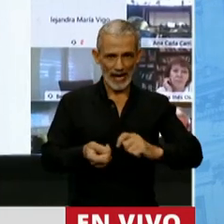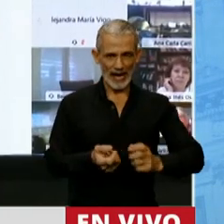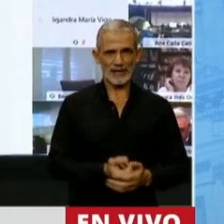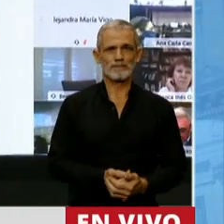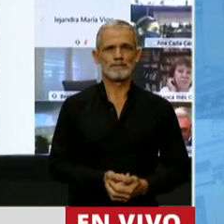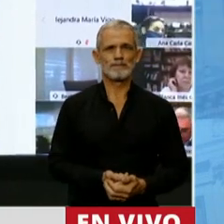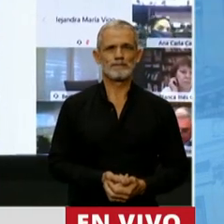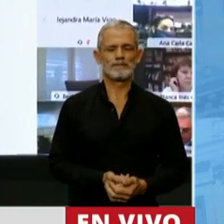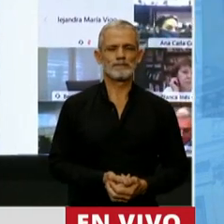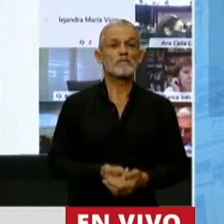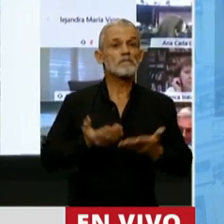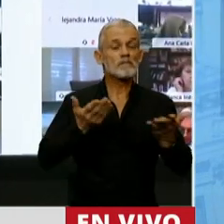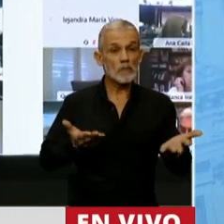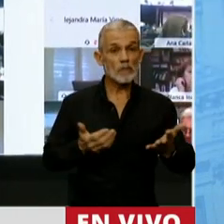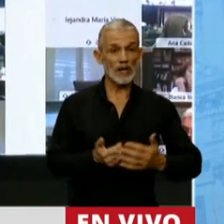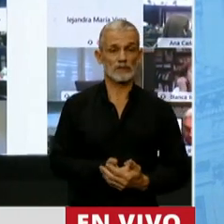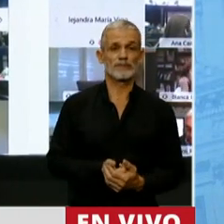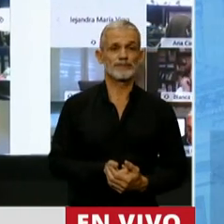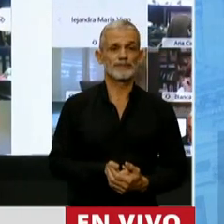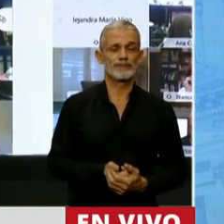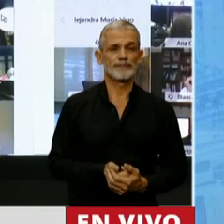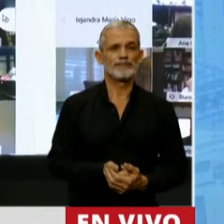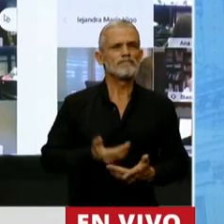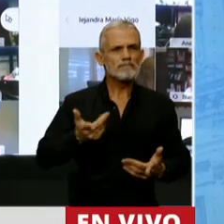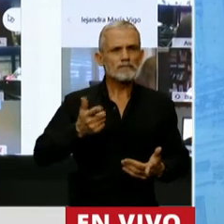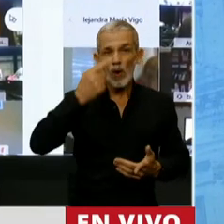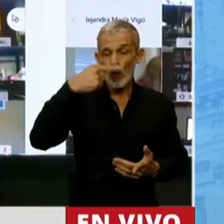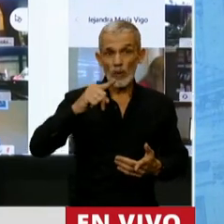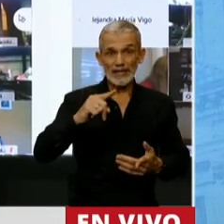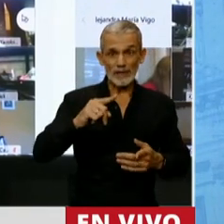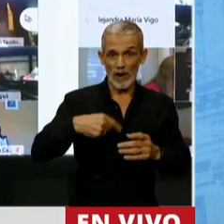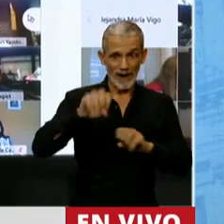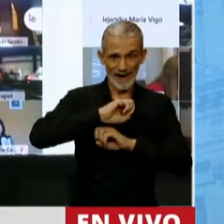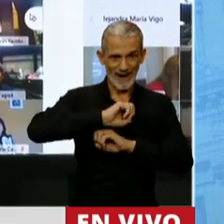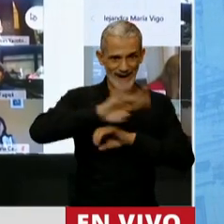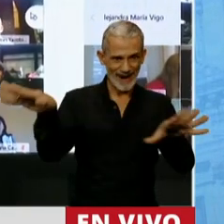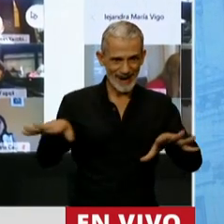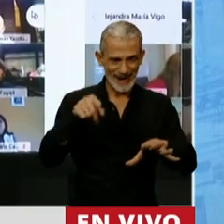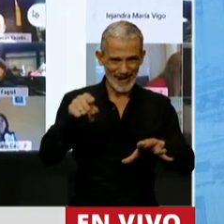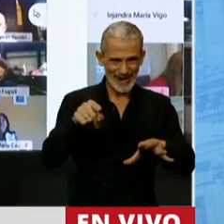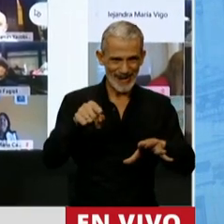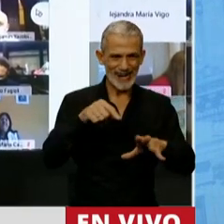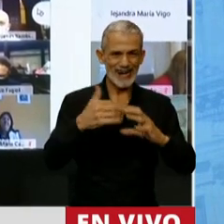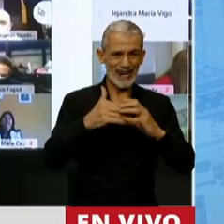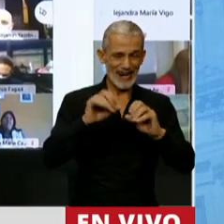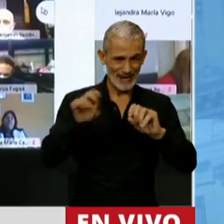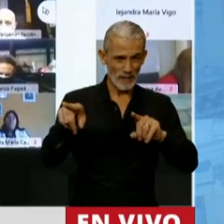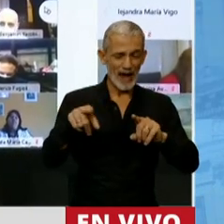por lo tanto la última versión que ustedes tienen incluye